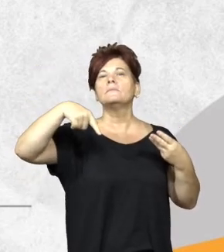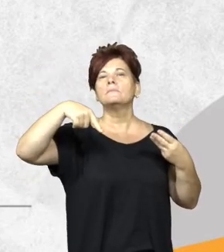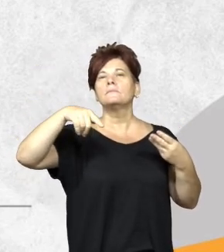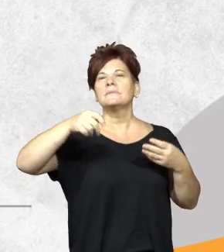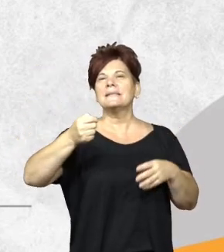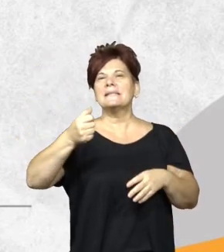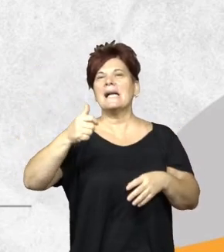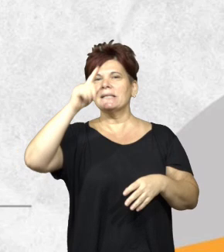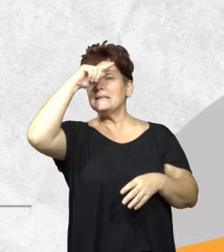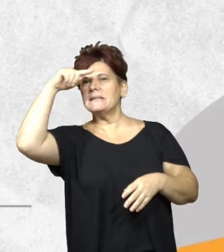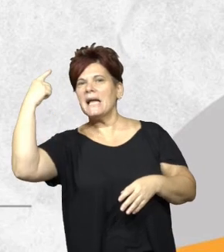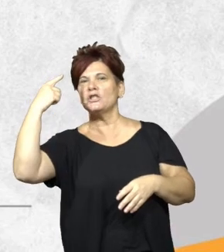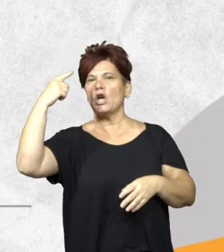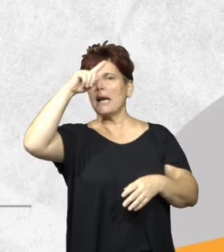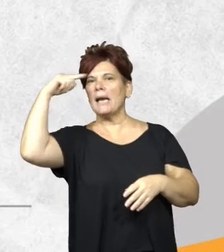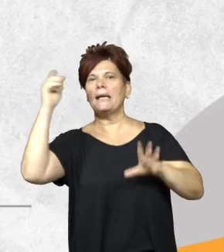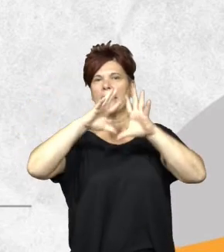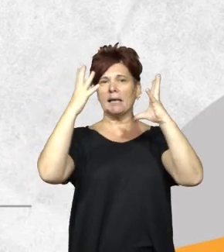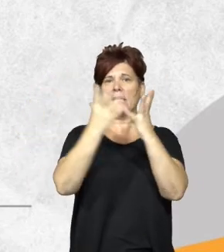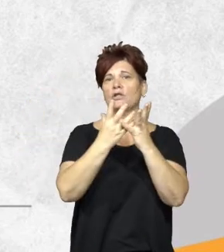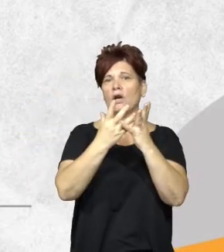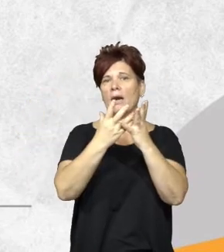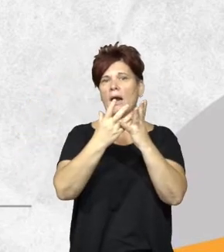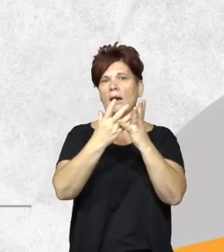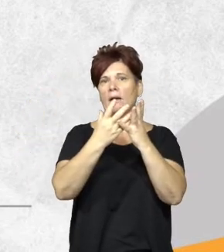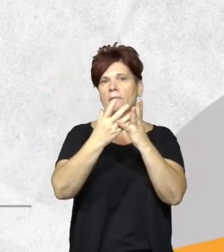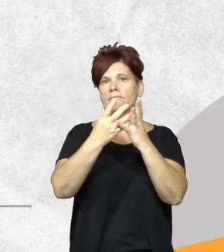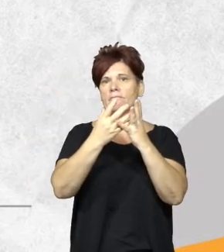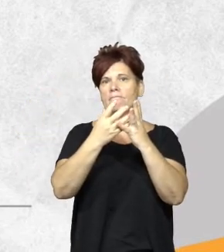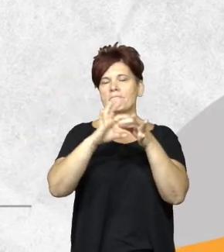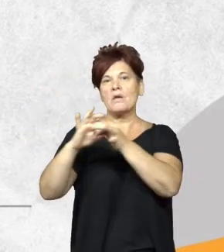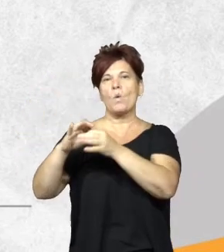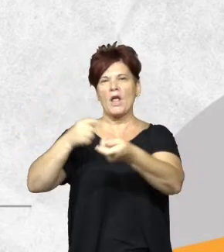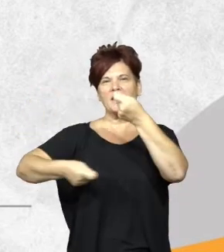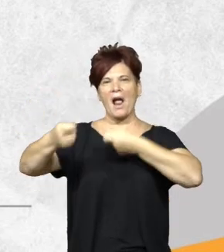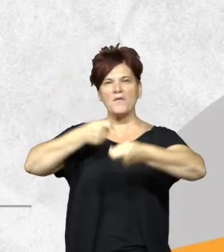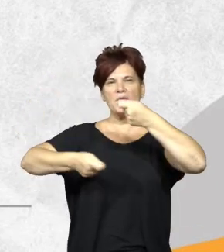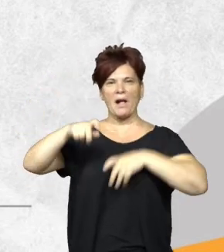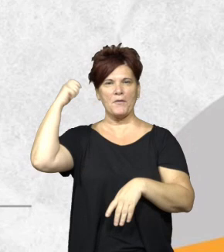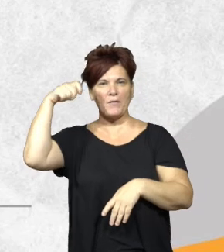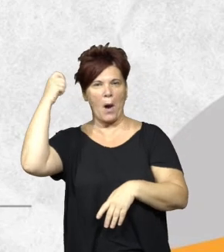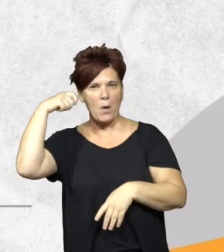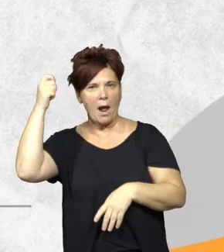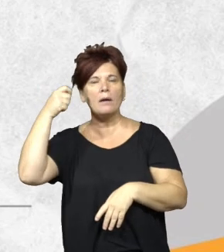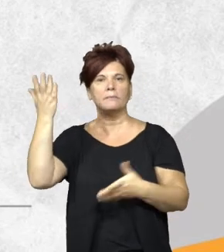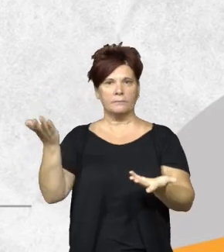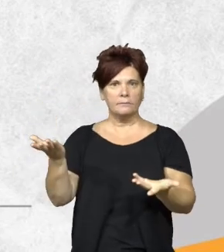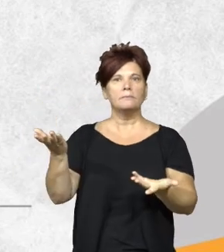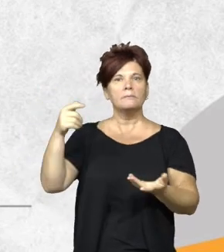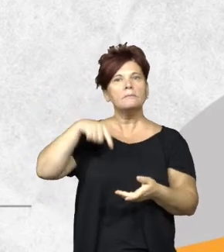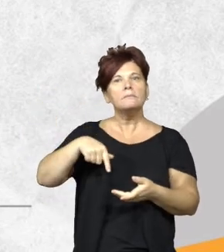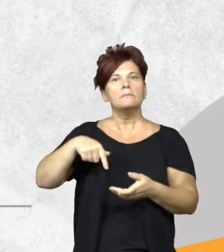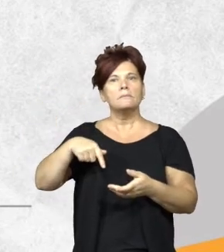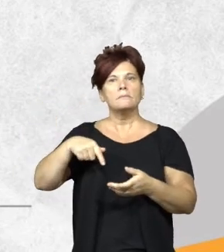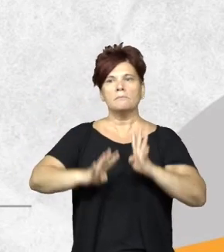casi nacional e internacional debido al tráfico de fauna y por sobre todas las cosas nuestro Lor Hablador que se está en nuestro